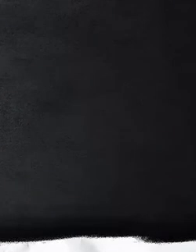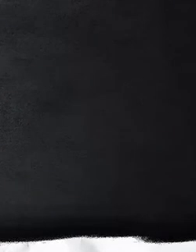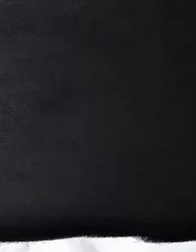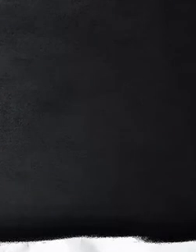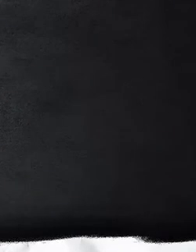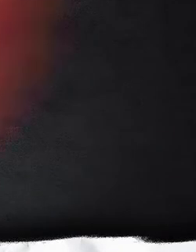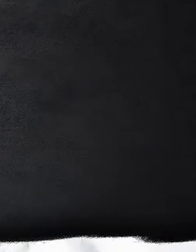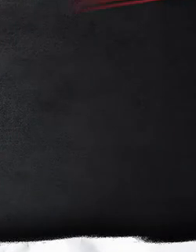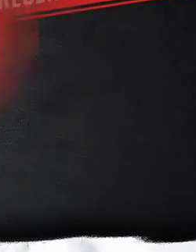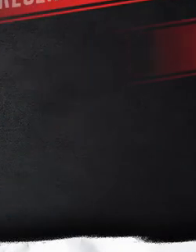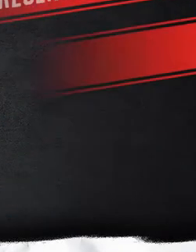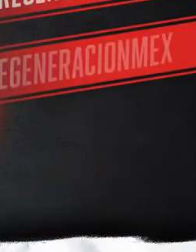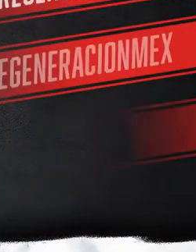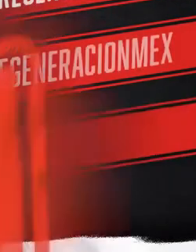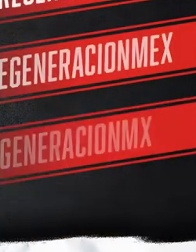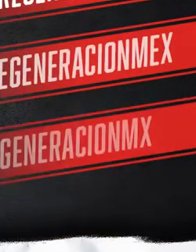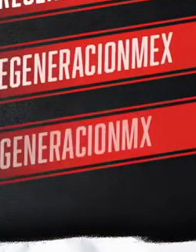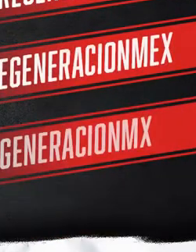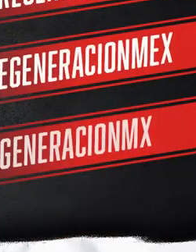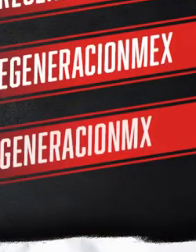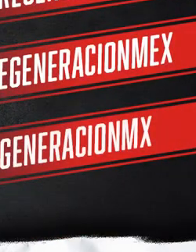No. No.